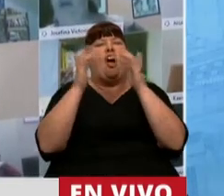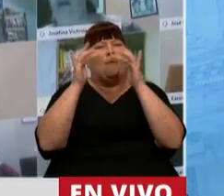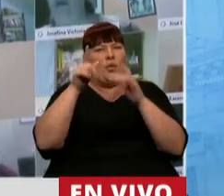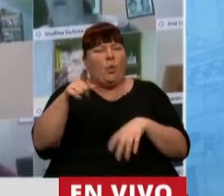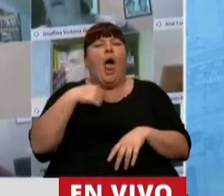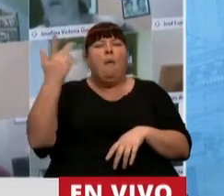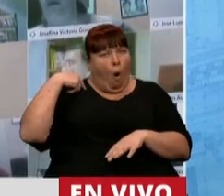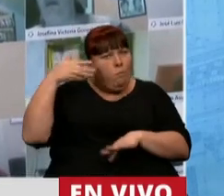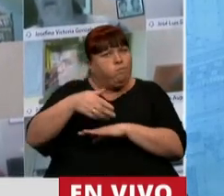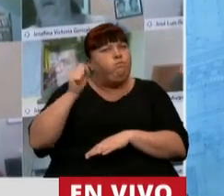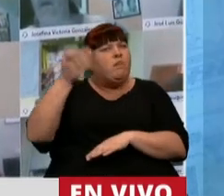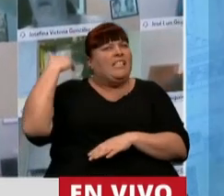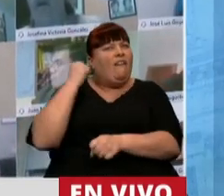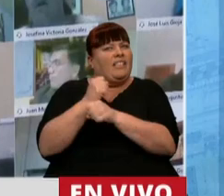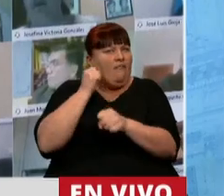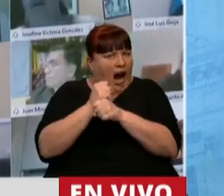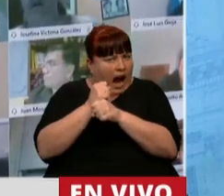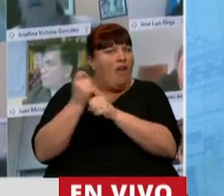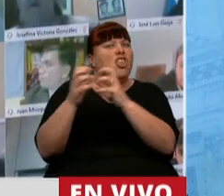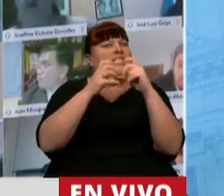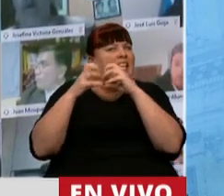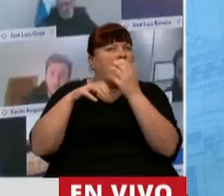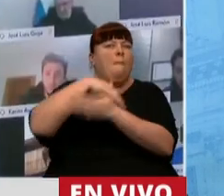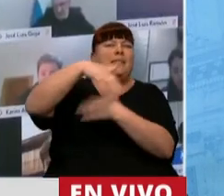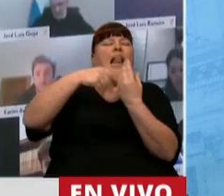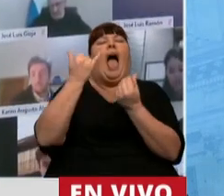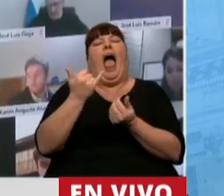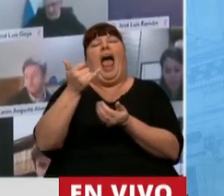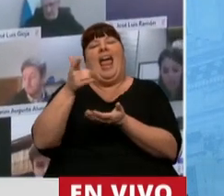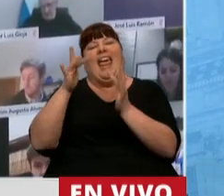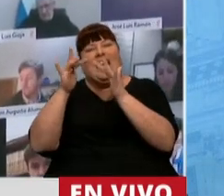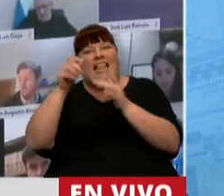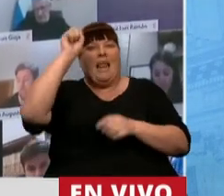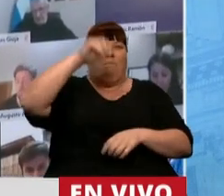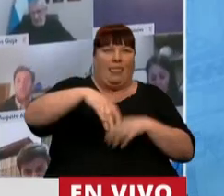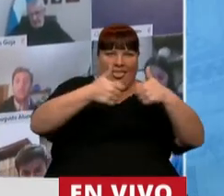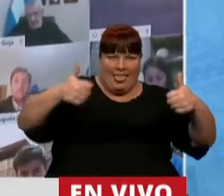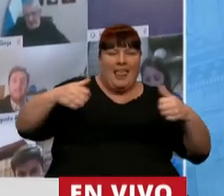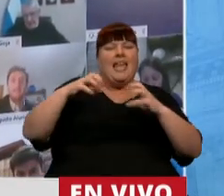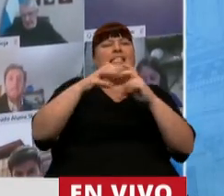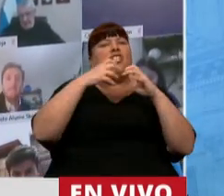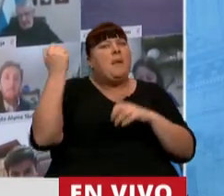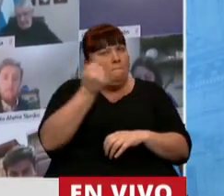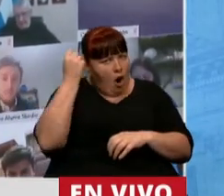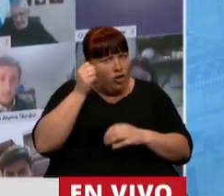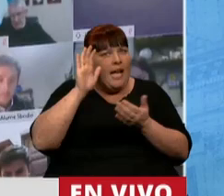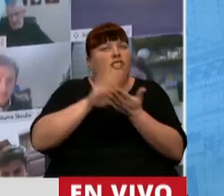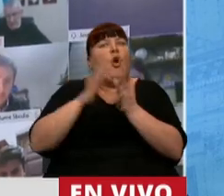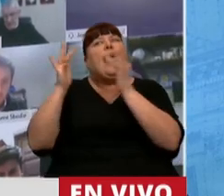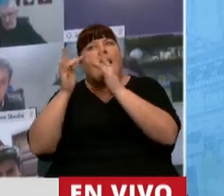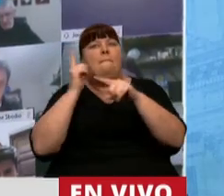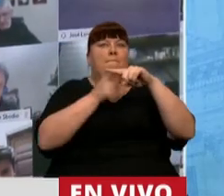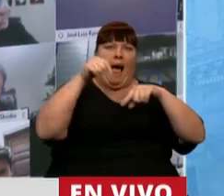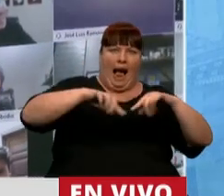nosotros hemos venido trabajando en sesiones mixtas y hemos hecho leyes importantes en sesiones mixtas.